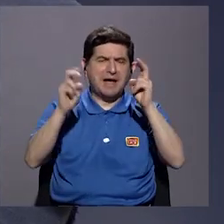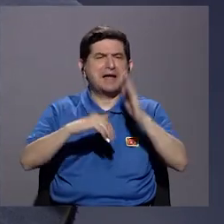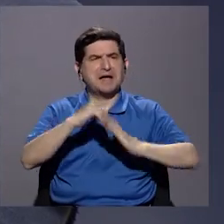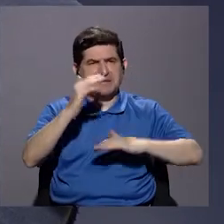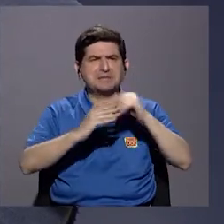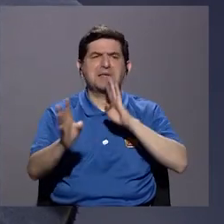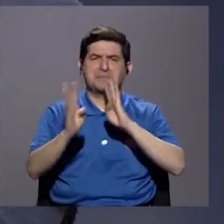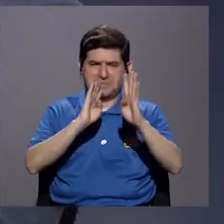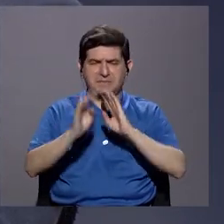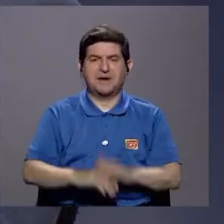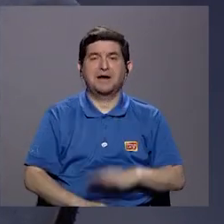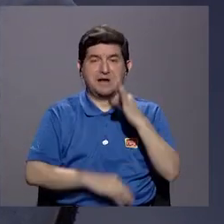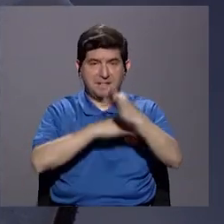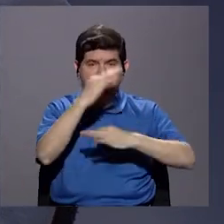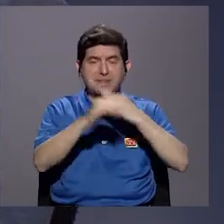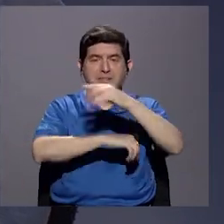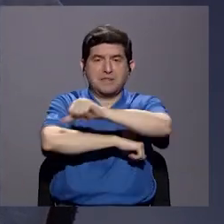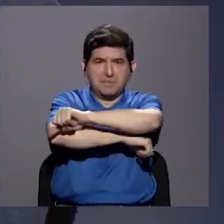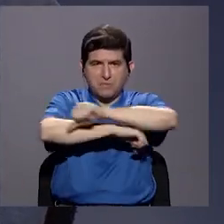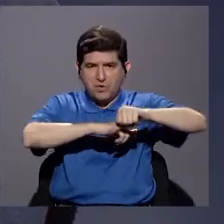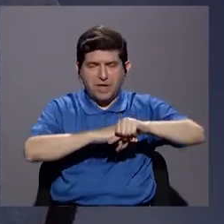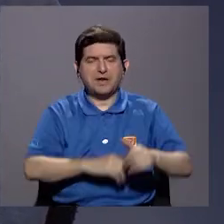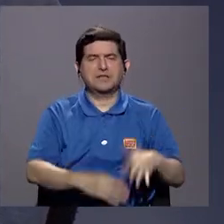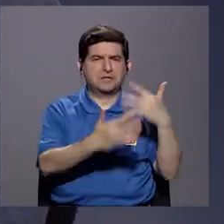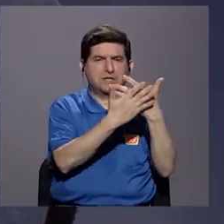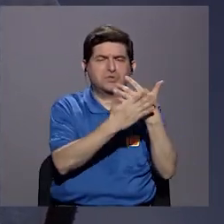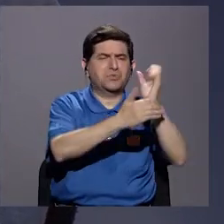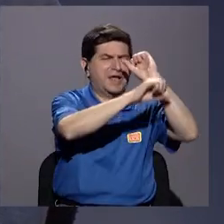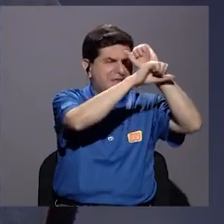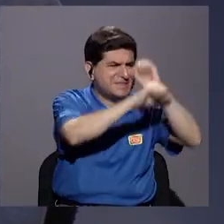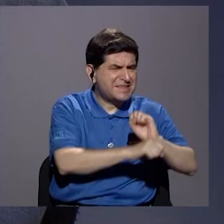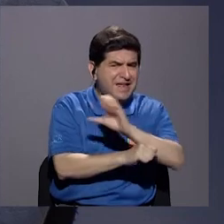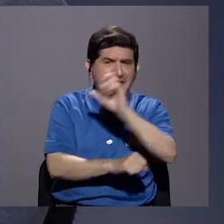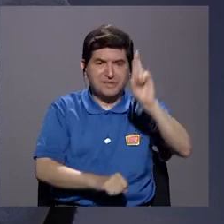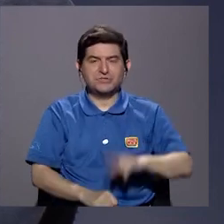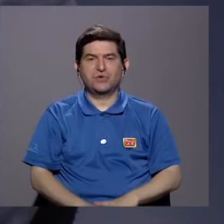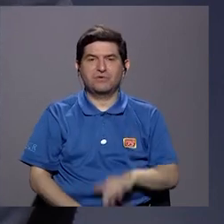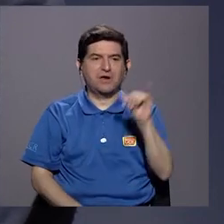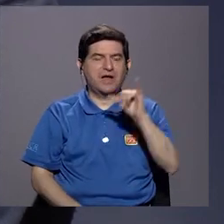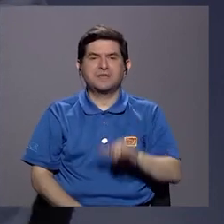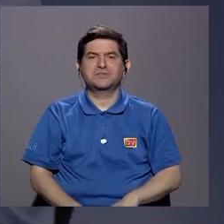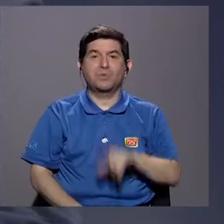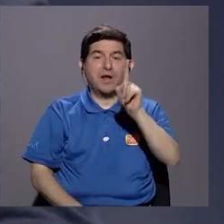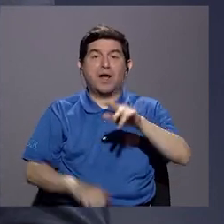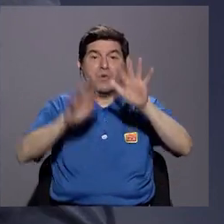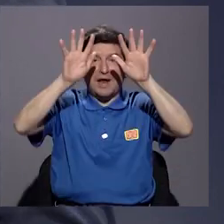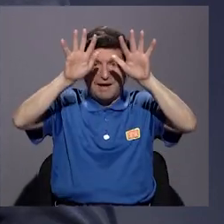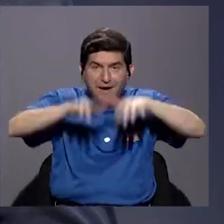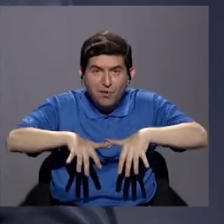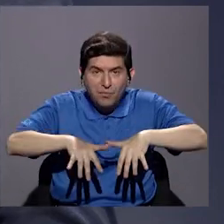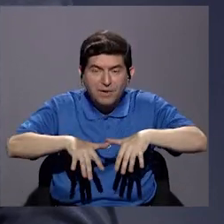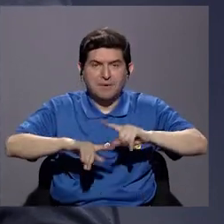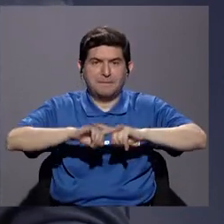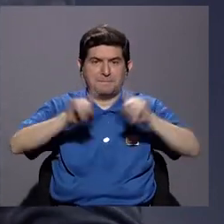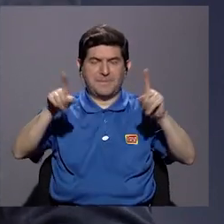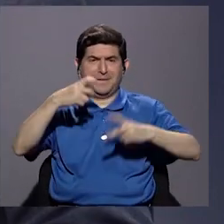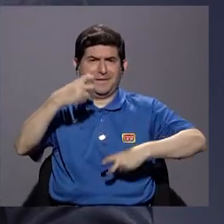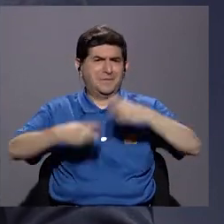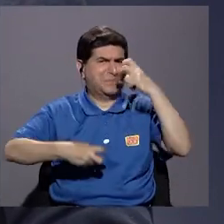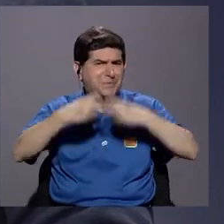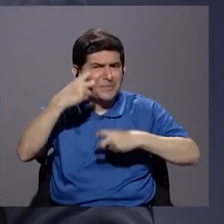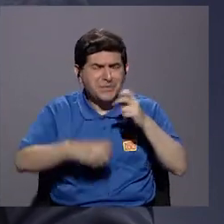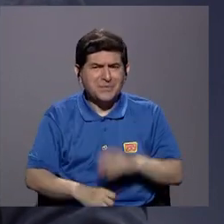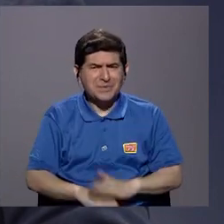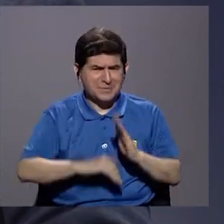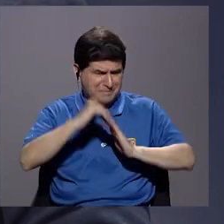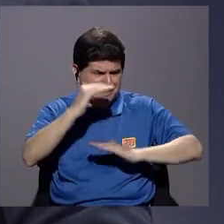construcción a que habría que hablar. Digamos, por ejemplo, el tipo de arquitectura penitenciaria que se ha hecho tradicionalmente en Costa Rica, que son jaulas. Pero ese es otro tema. Pero, en realidad, el problema